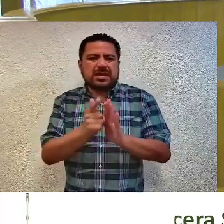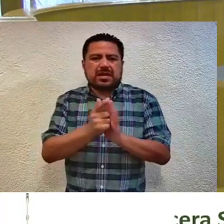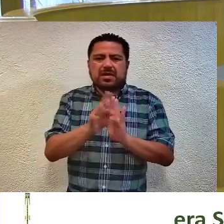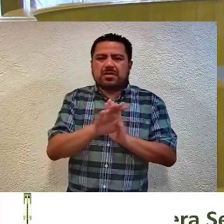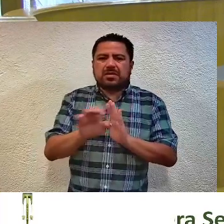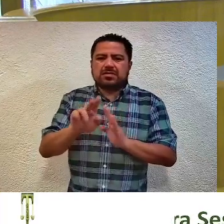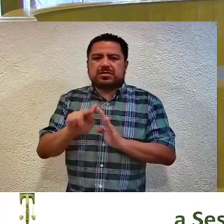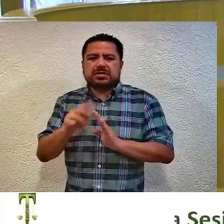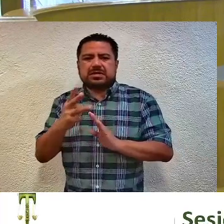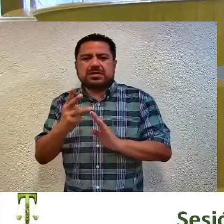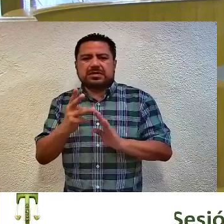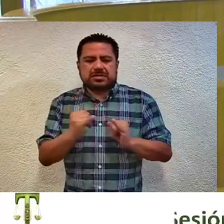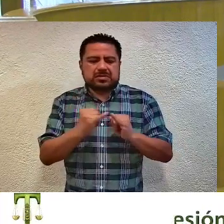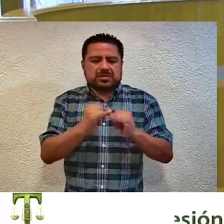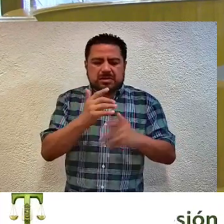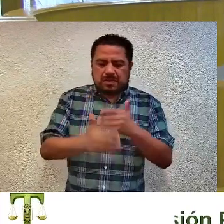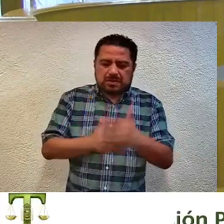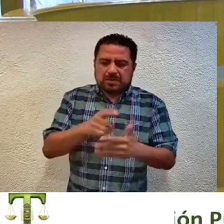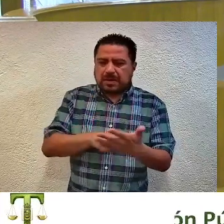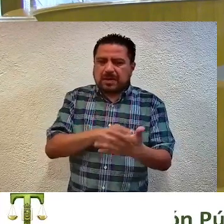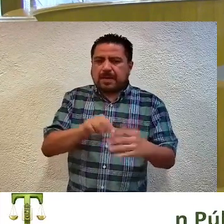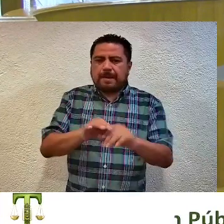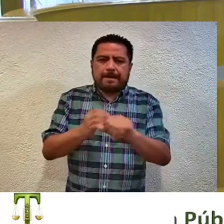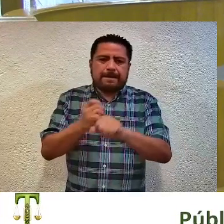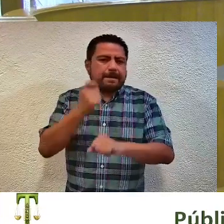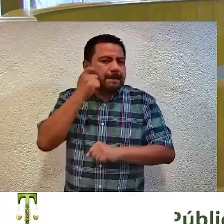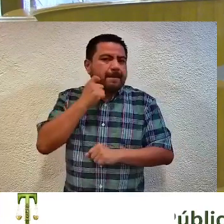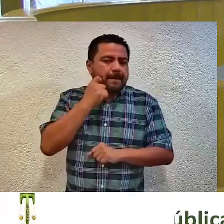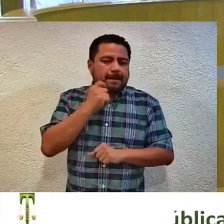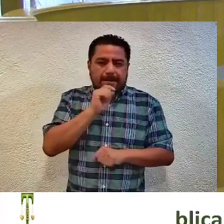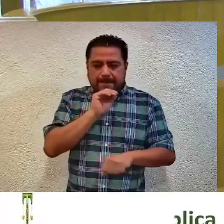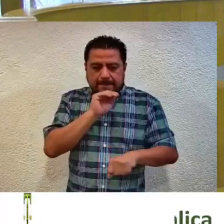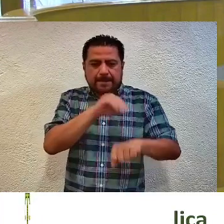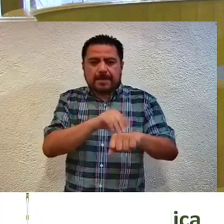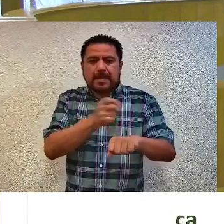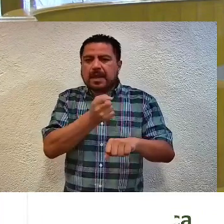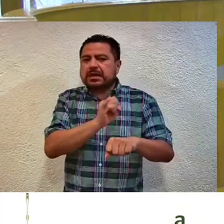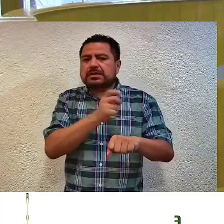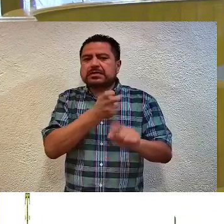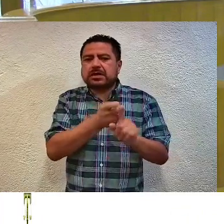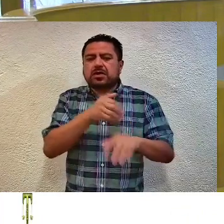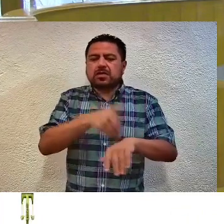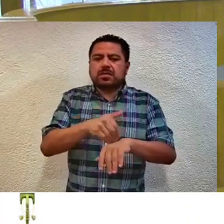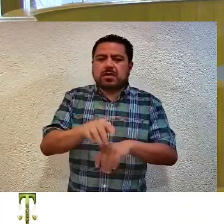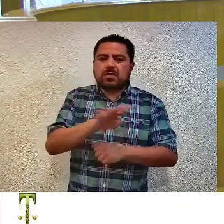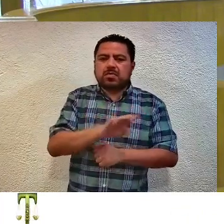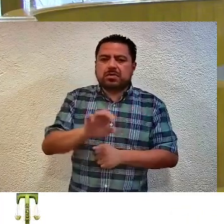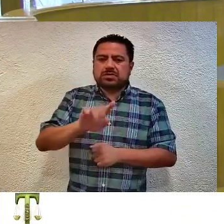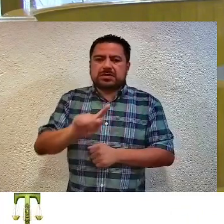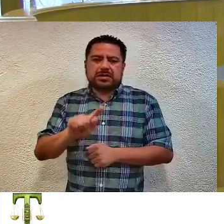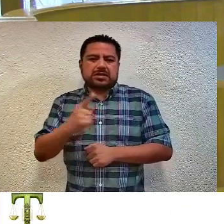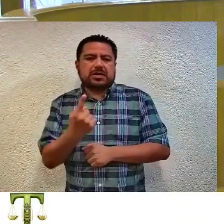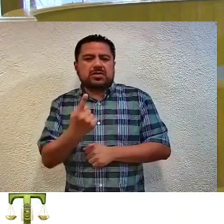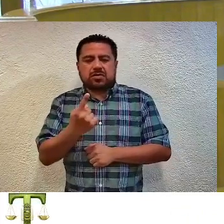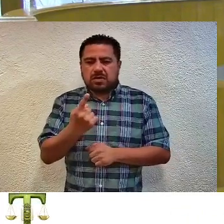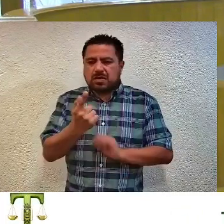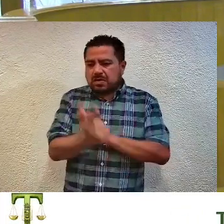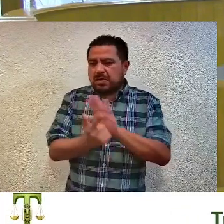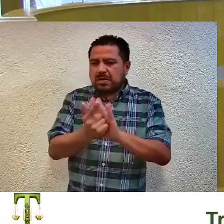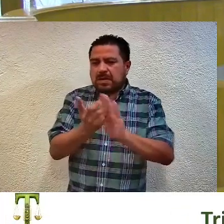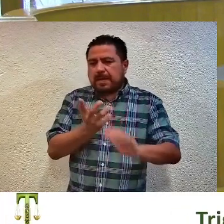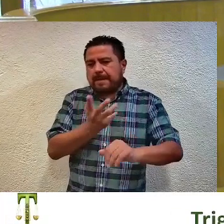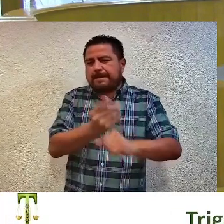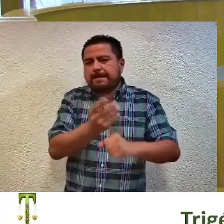Instituciones y Procedimientos Electorales del Estado de Guerrero expidiendo para tal efecto el Decreto Número 471 por el que se reforman,